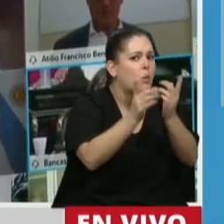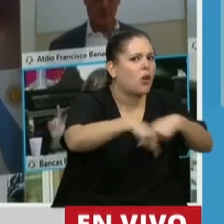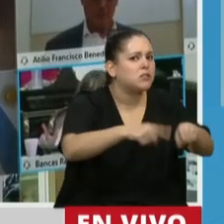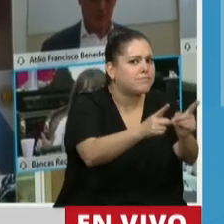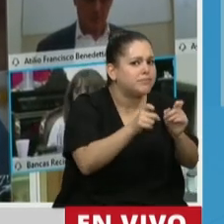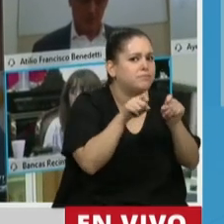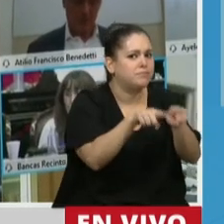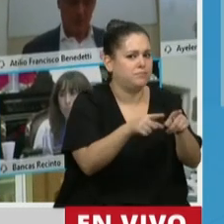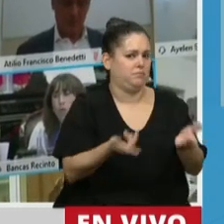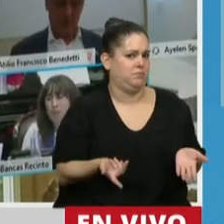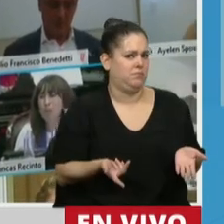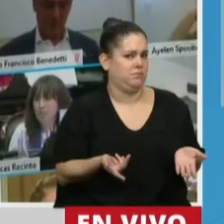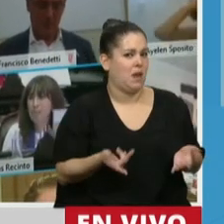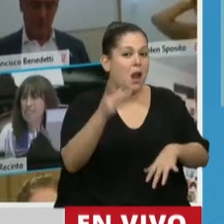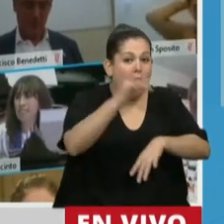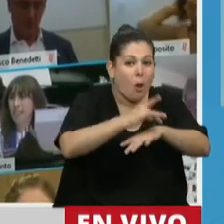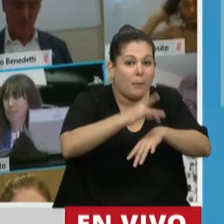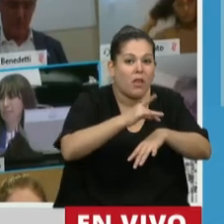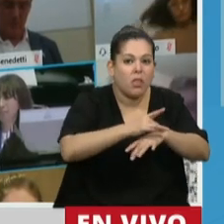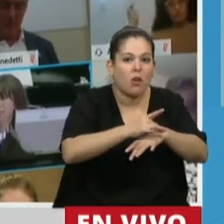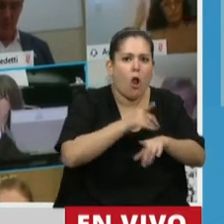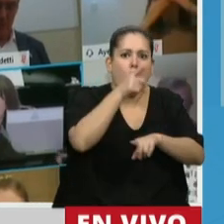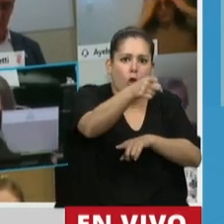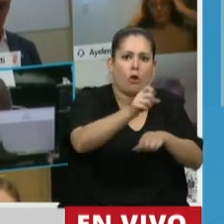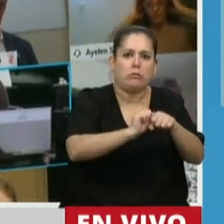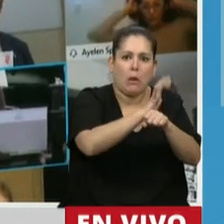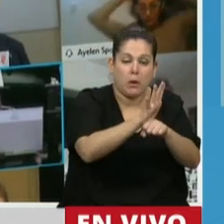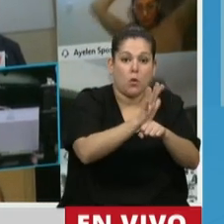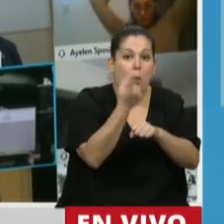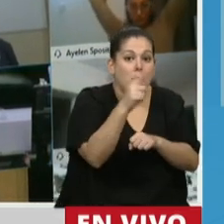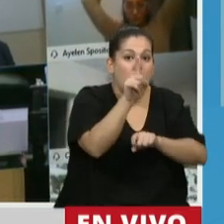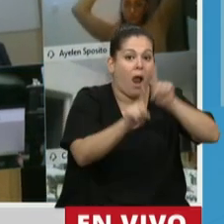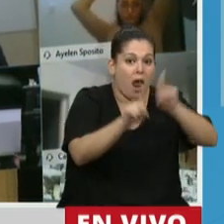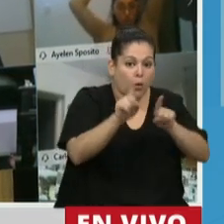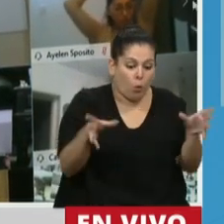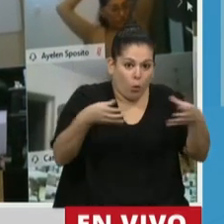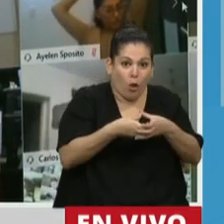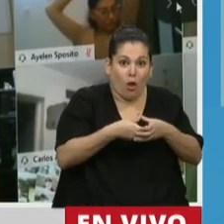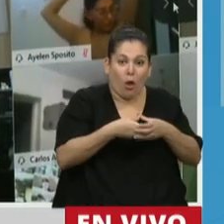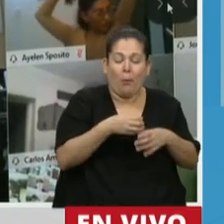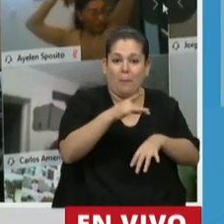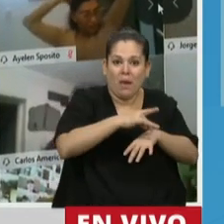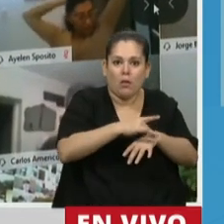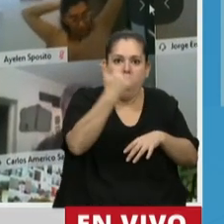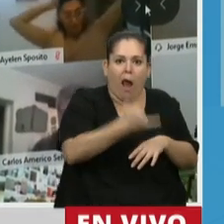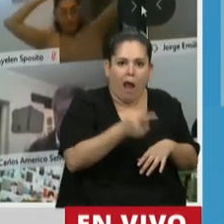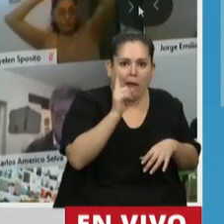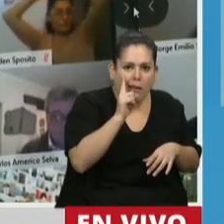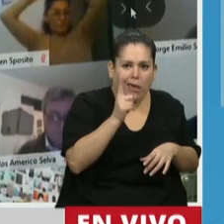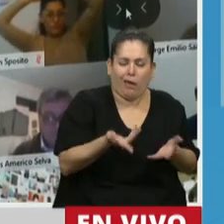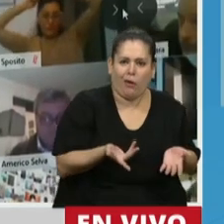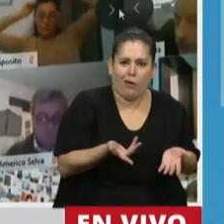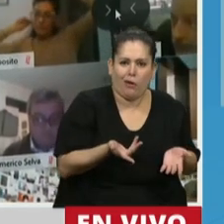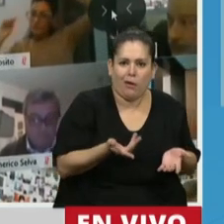presencialidad. Los médicos están luchando con el virus, algunos son del grupo de riesgo. Los camioneros están